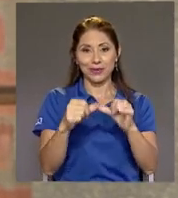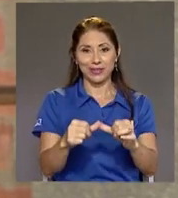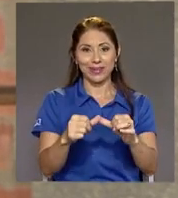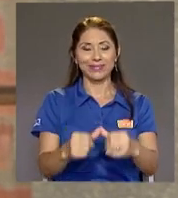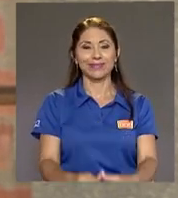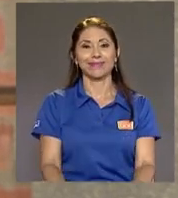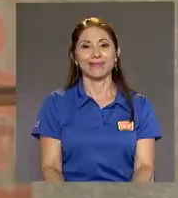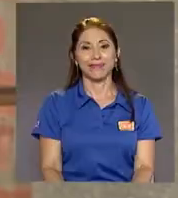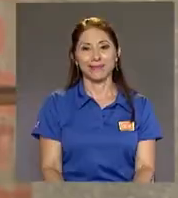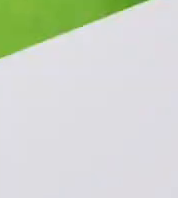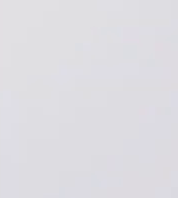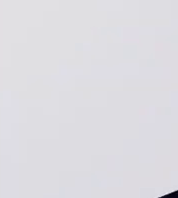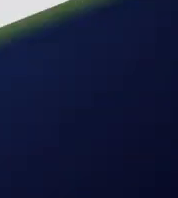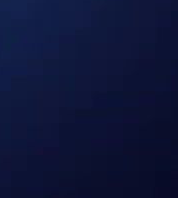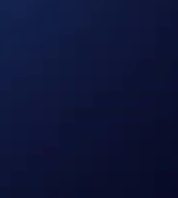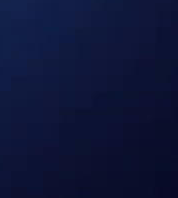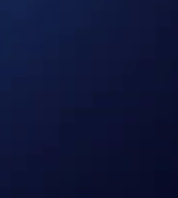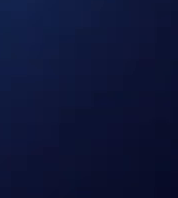Regresamos